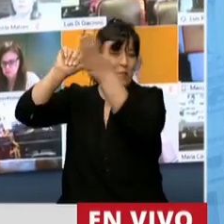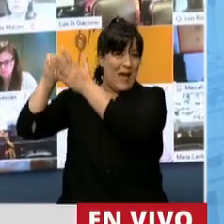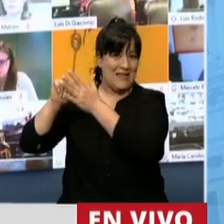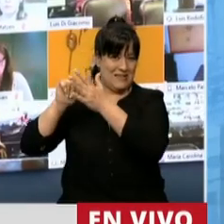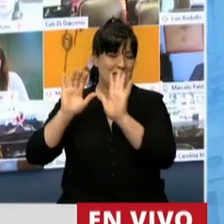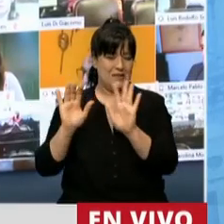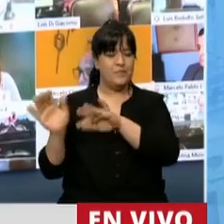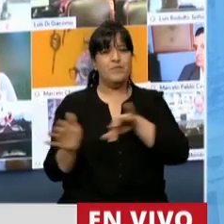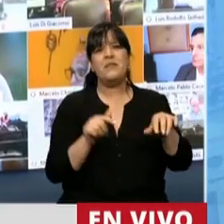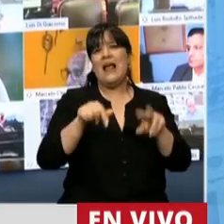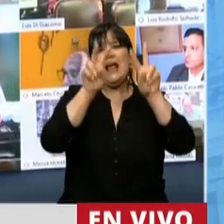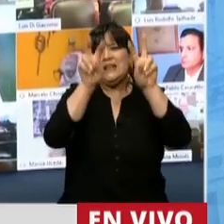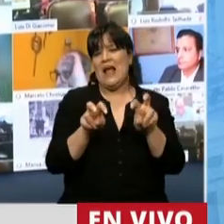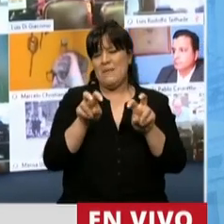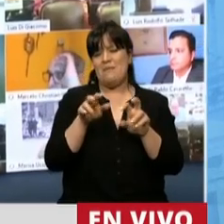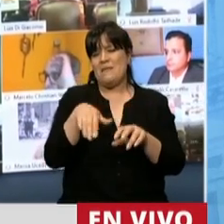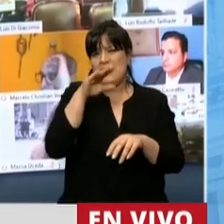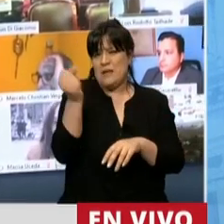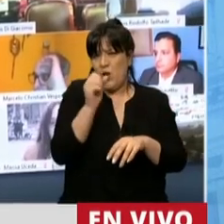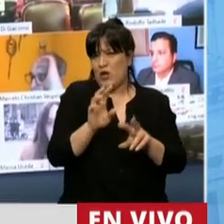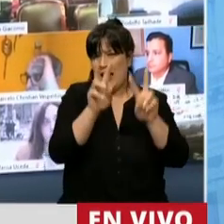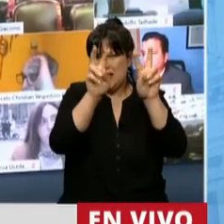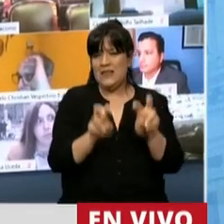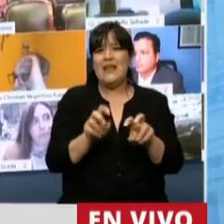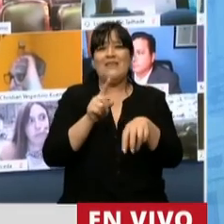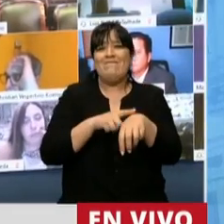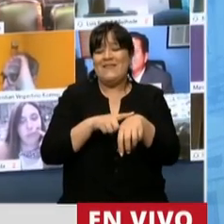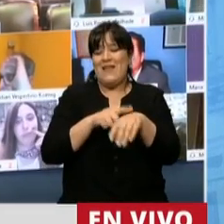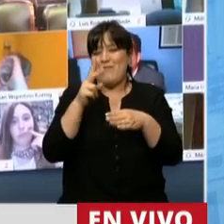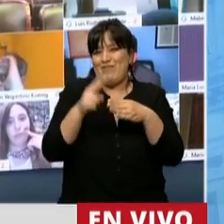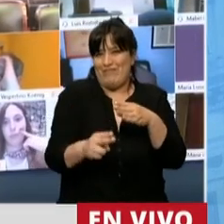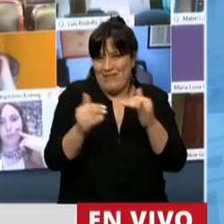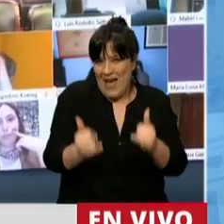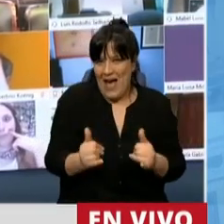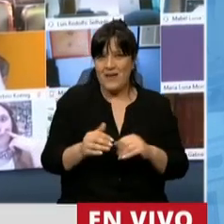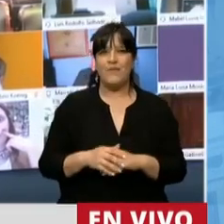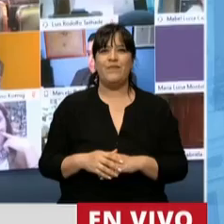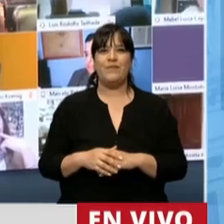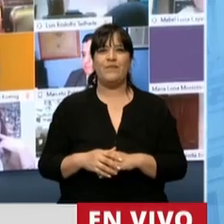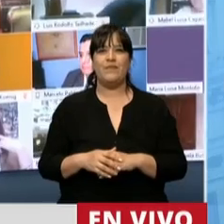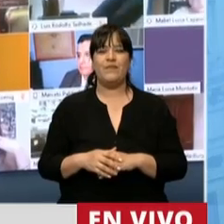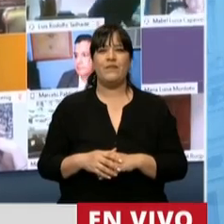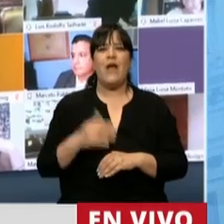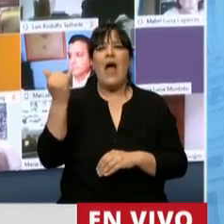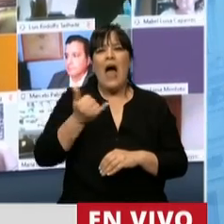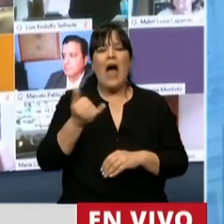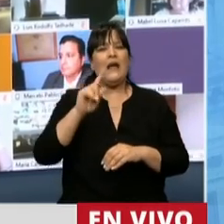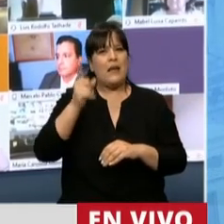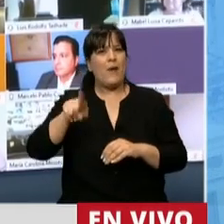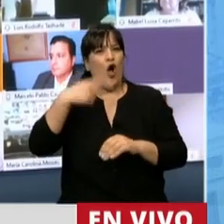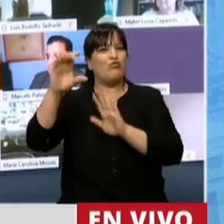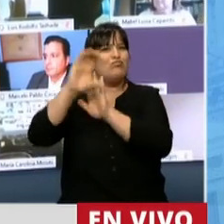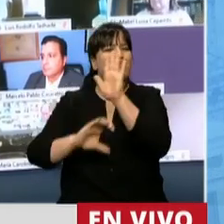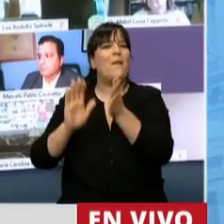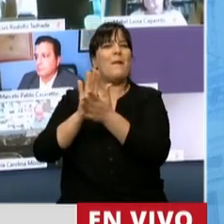centrales respetando la limitación del tiempo hay un capítulo respecto a la